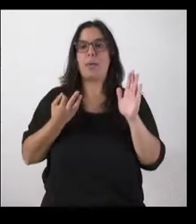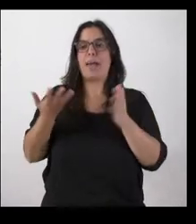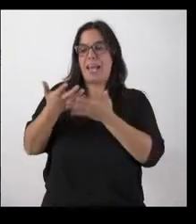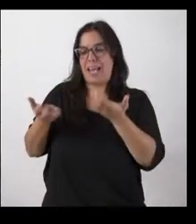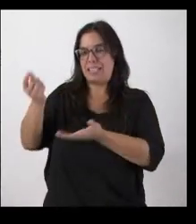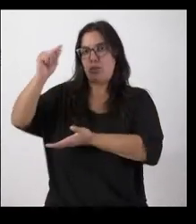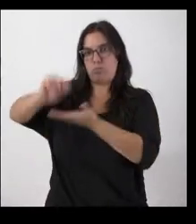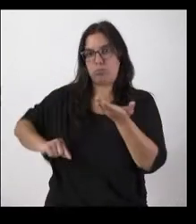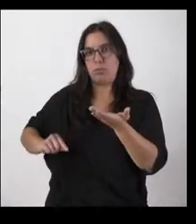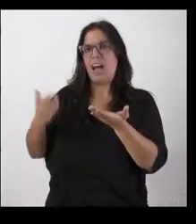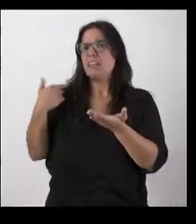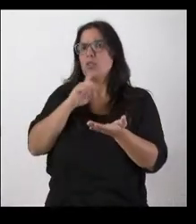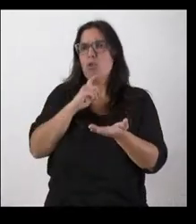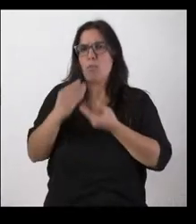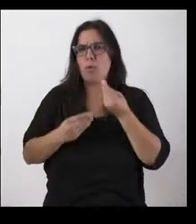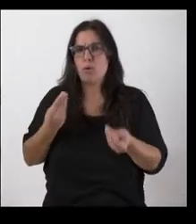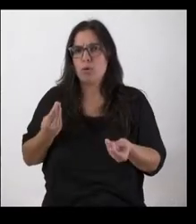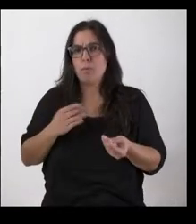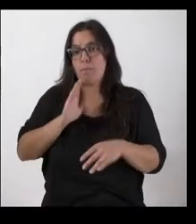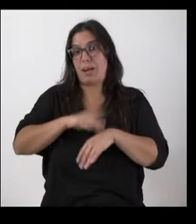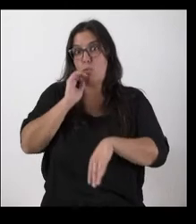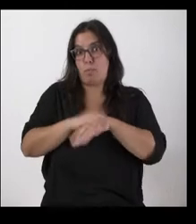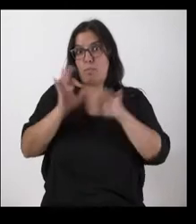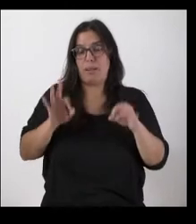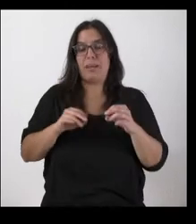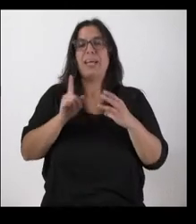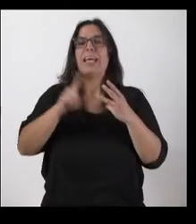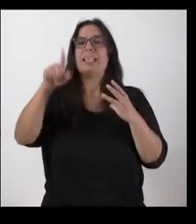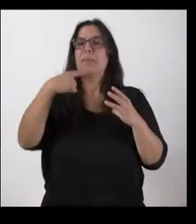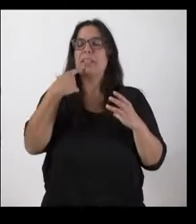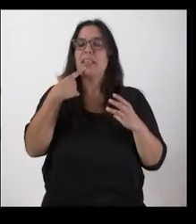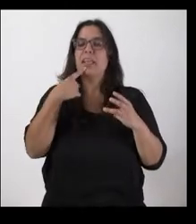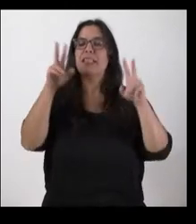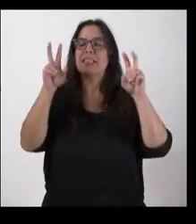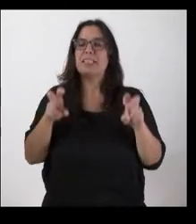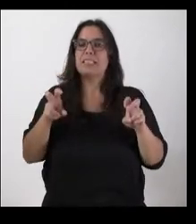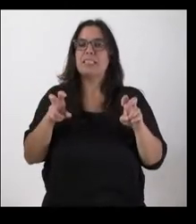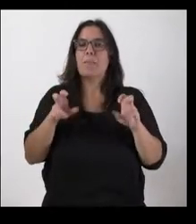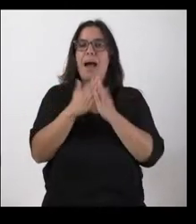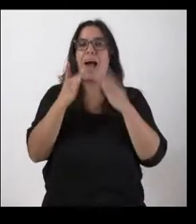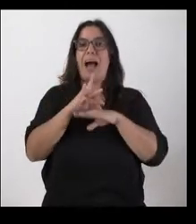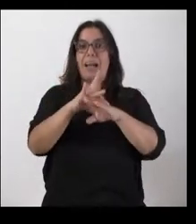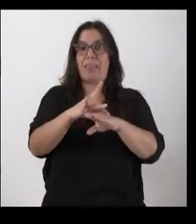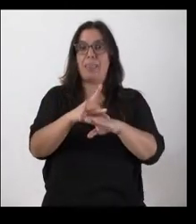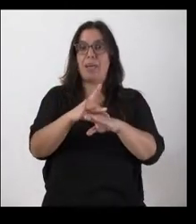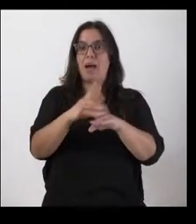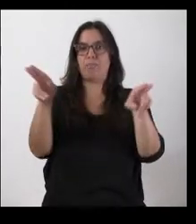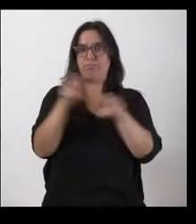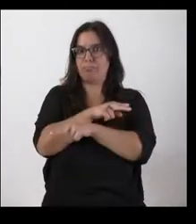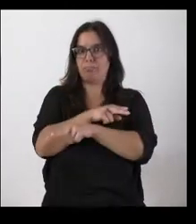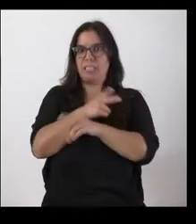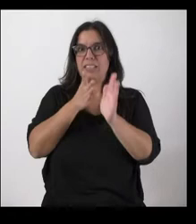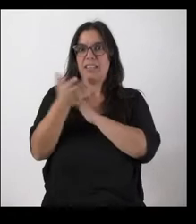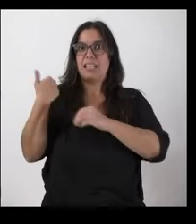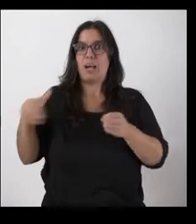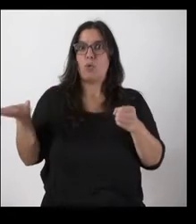se hacía antes. Y el punto anterior, que también se suprime lo relativo a las agendas. Entiendo que es porque queda ya cubierto